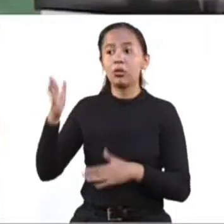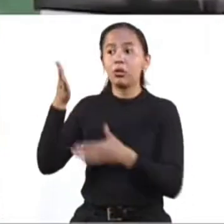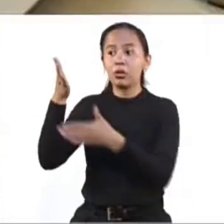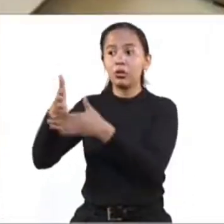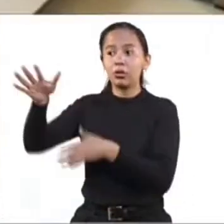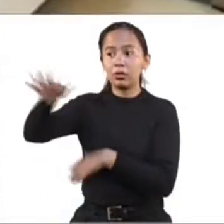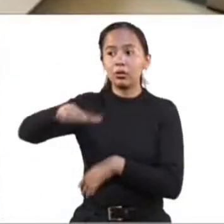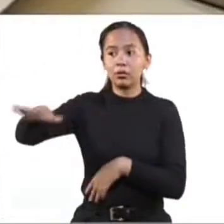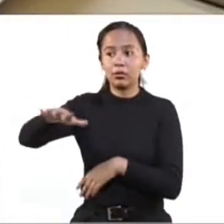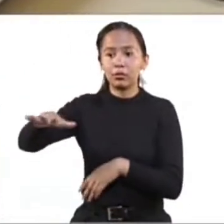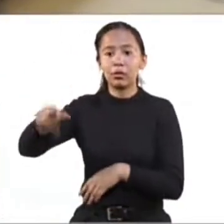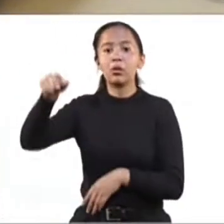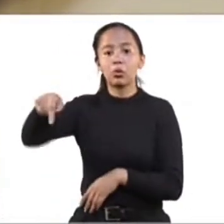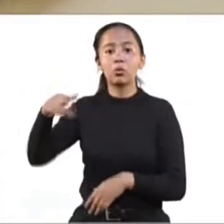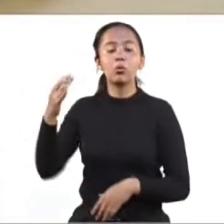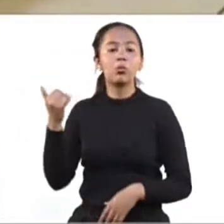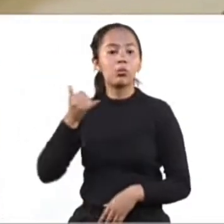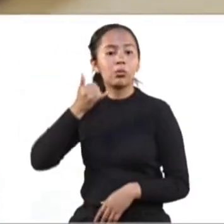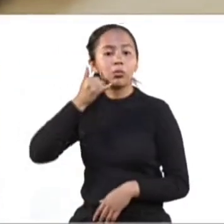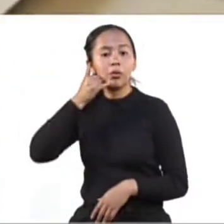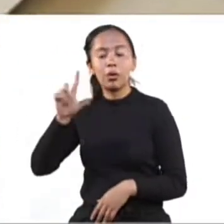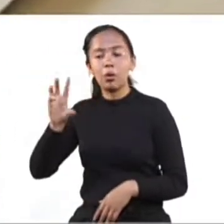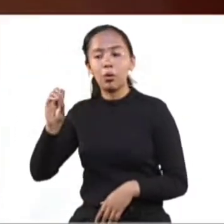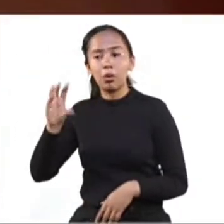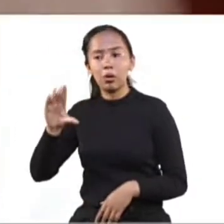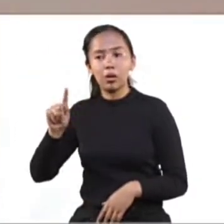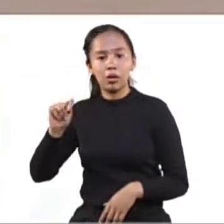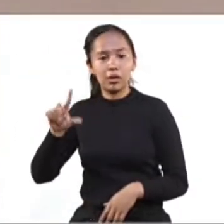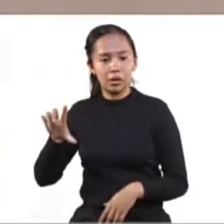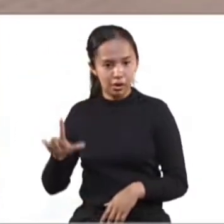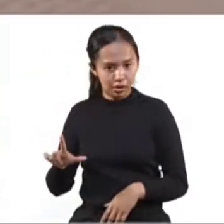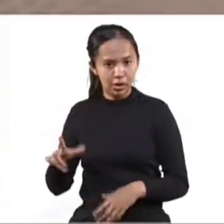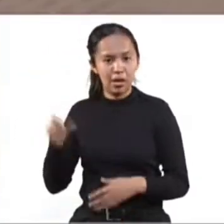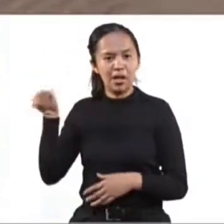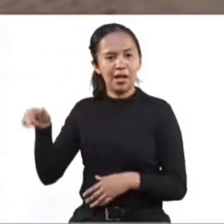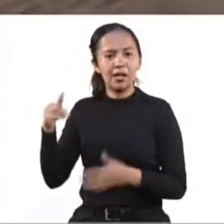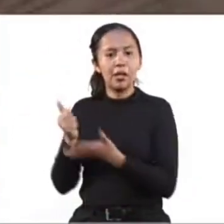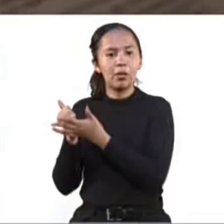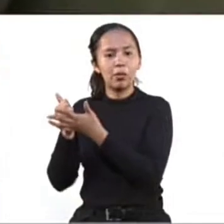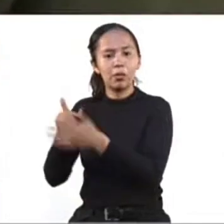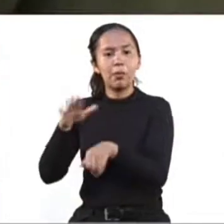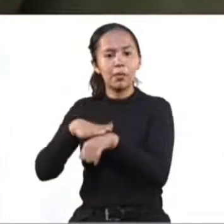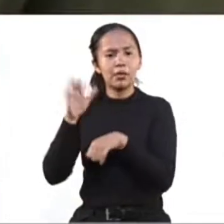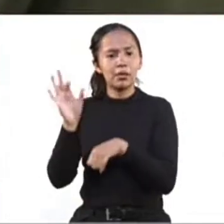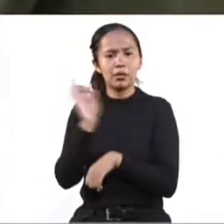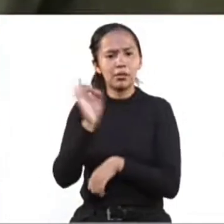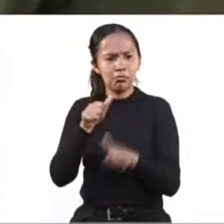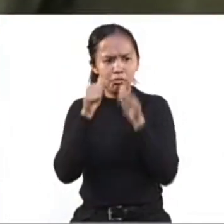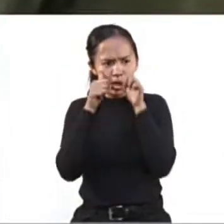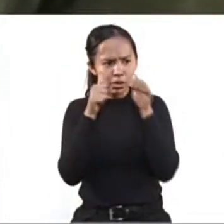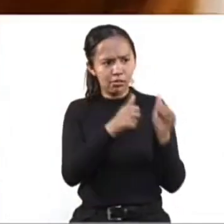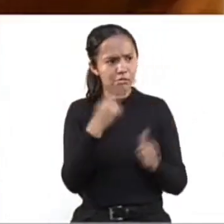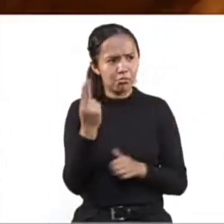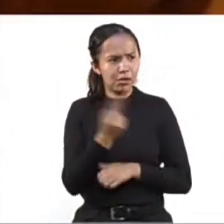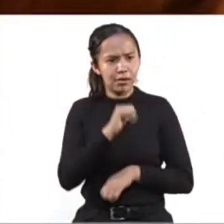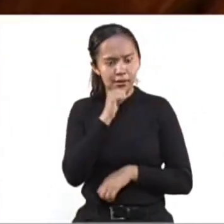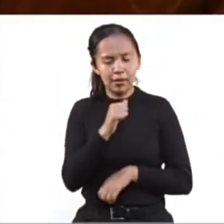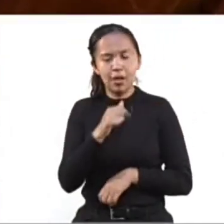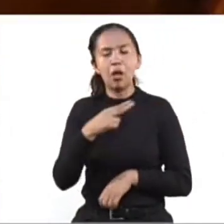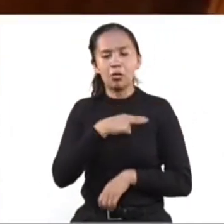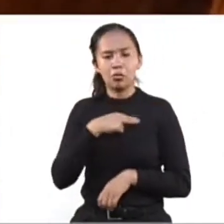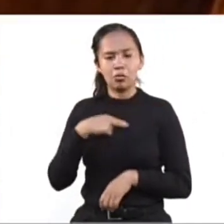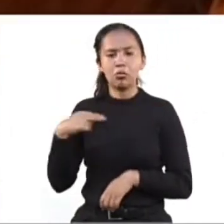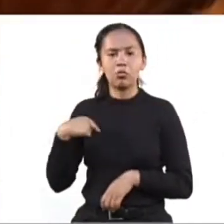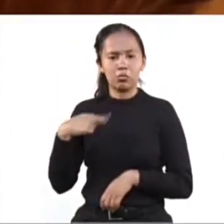servidor público que te atiende te solicita más requisitos de los oficiales o no te brinda una atención adecuada, llámanos al momento al